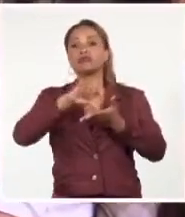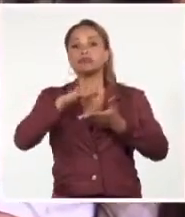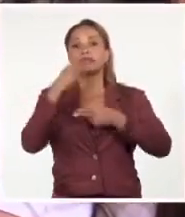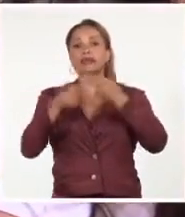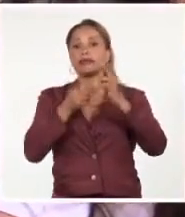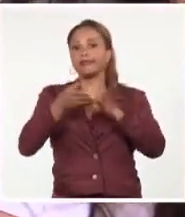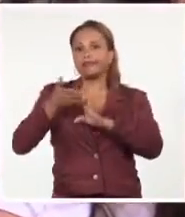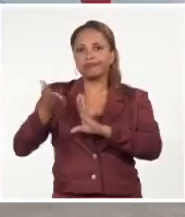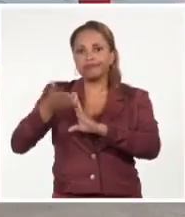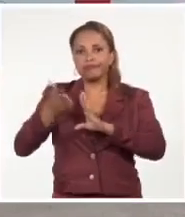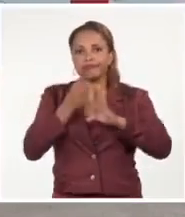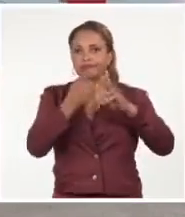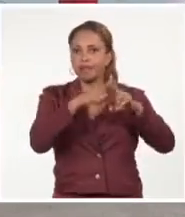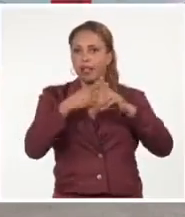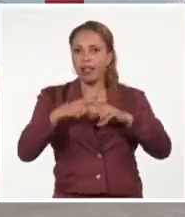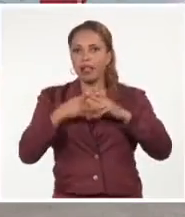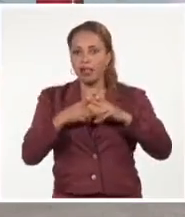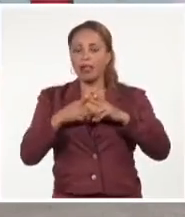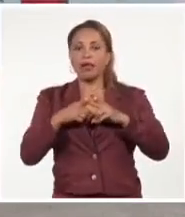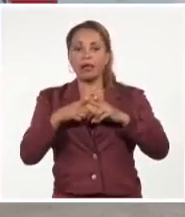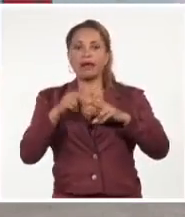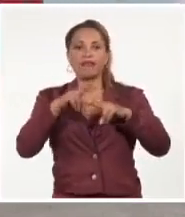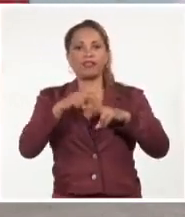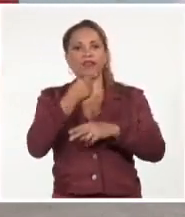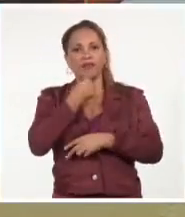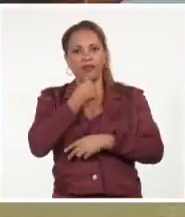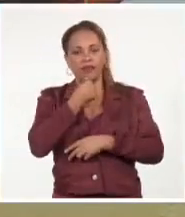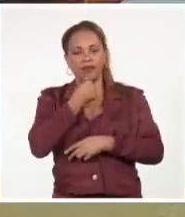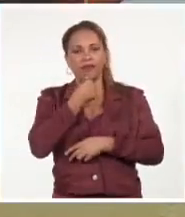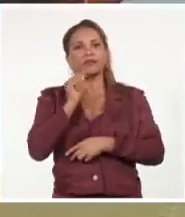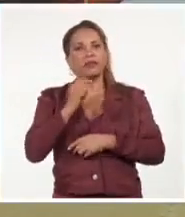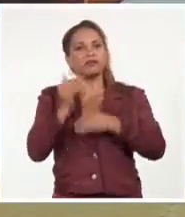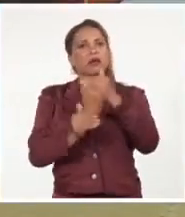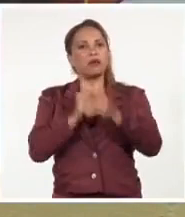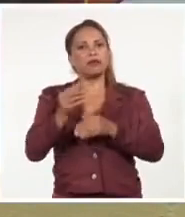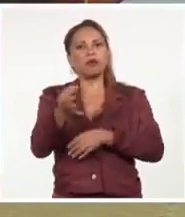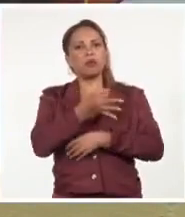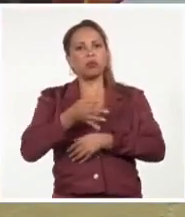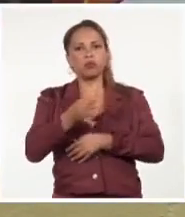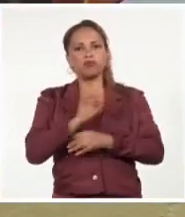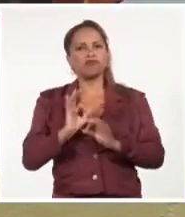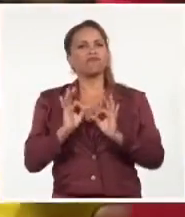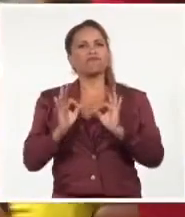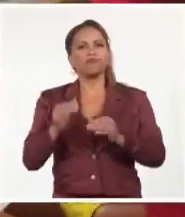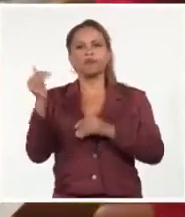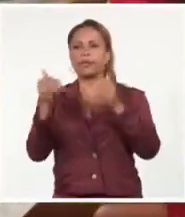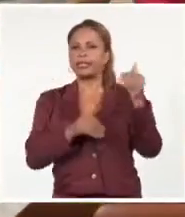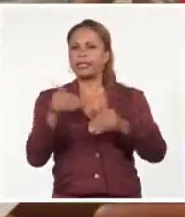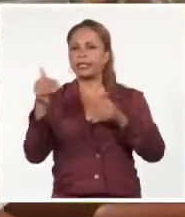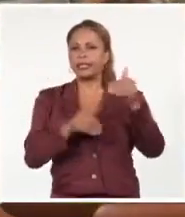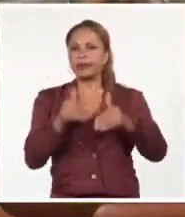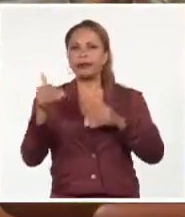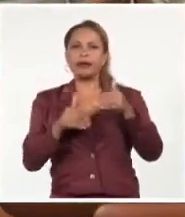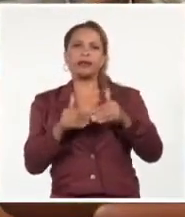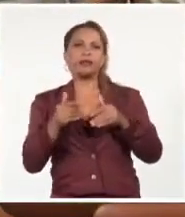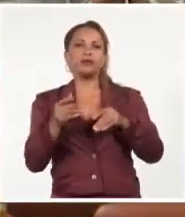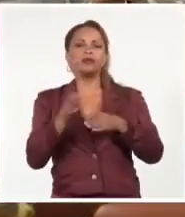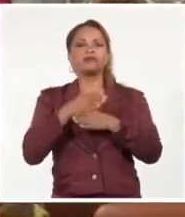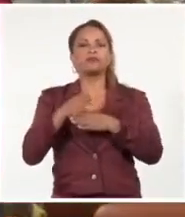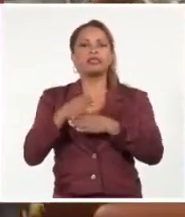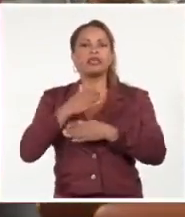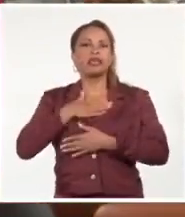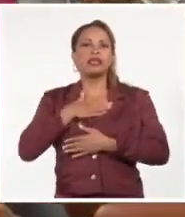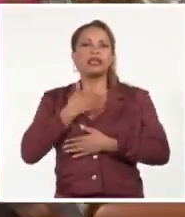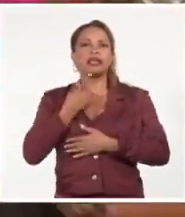oficina del historiador de la ciudad, como se ha avanzado mucho en este municipio con la participación de nuestro